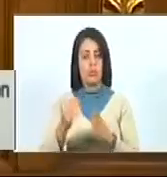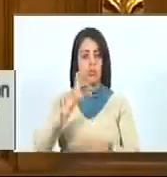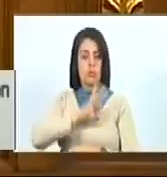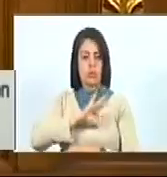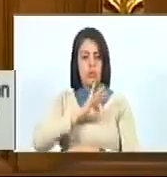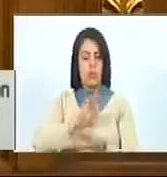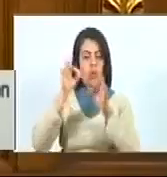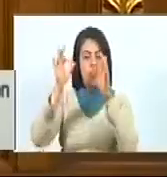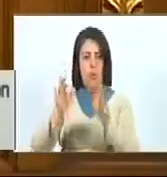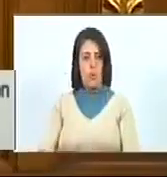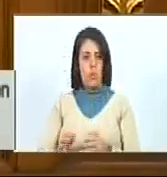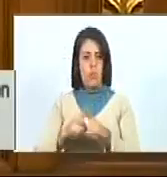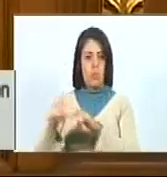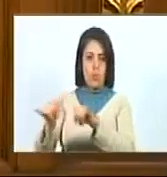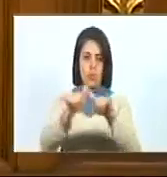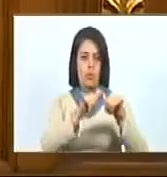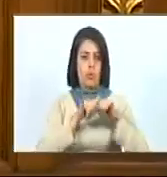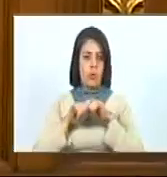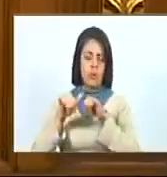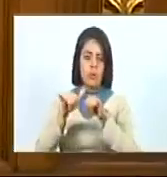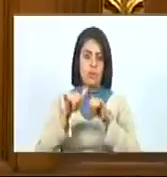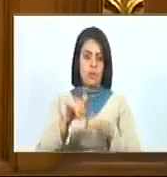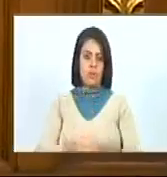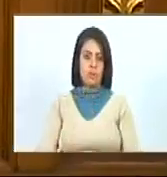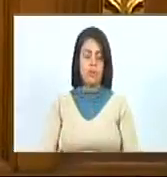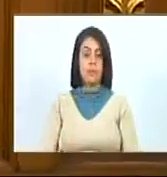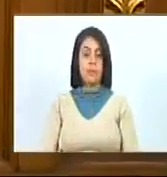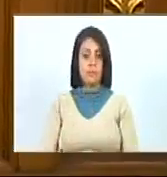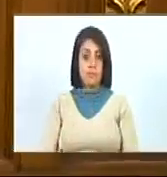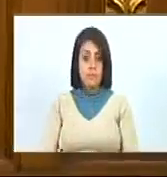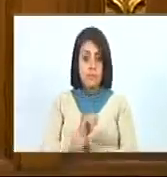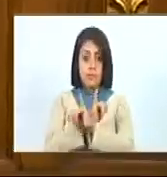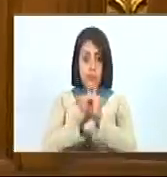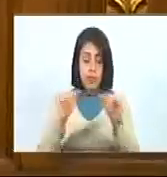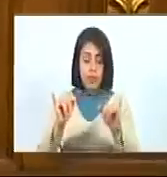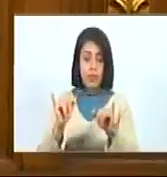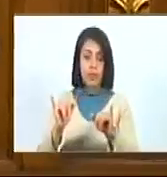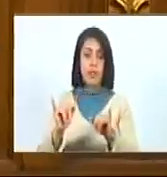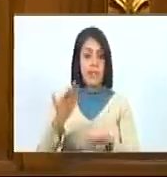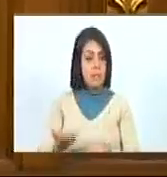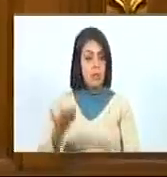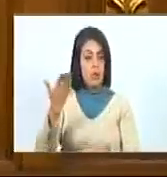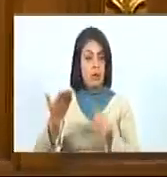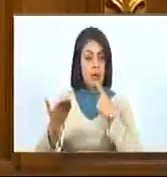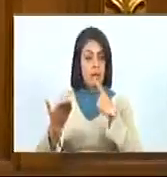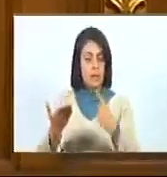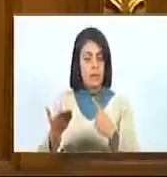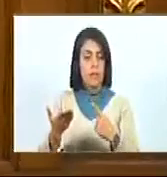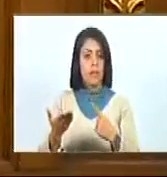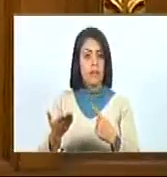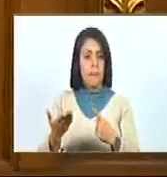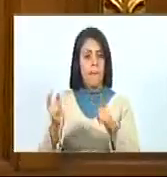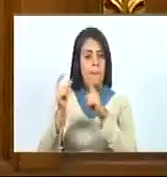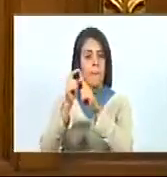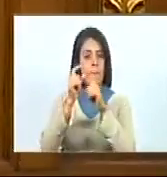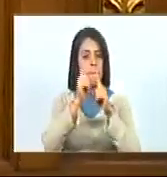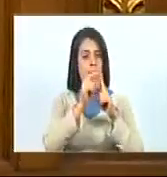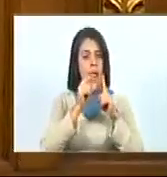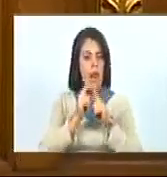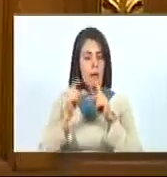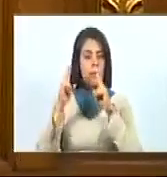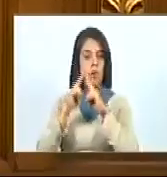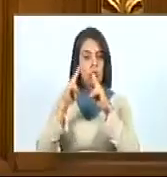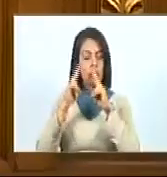sociedad más justa y en igualdad de condiciones. Para finalizar, considero importante que hay conceptos que debemos